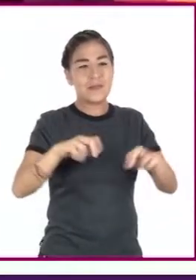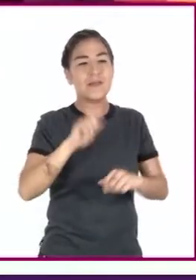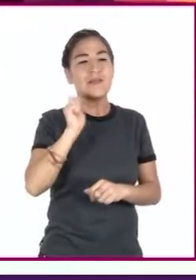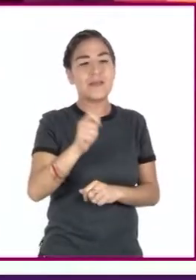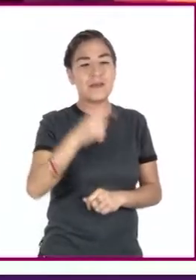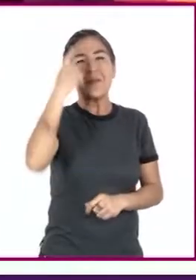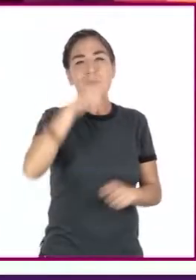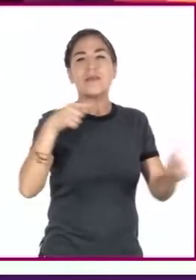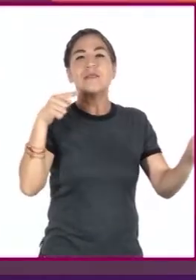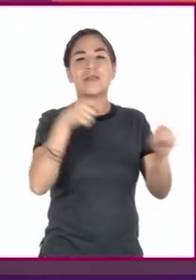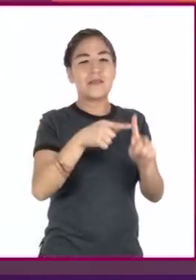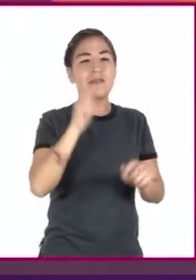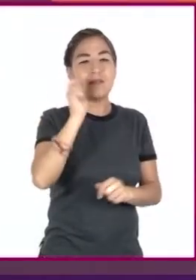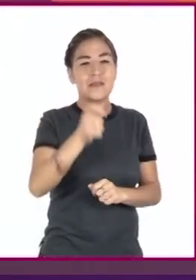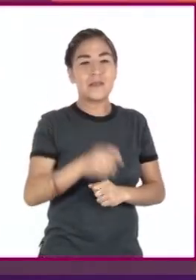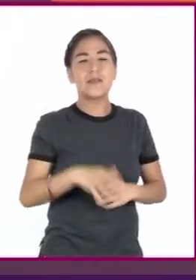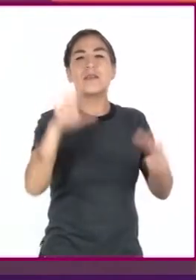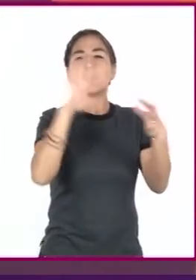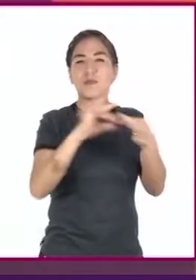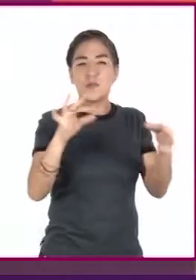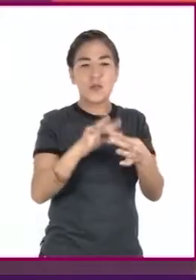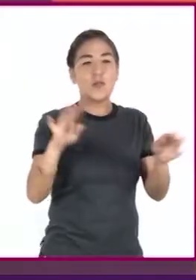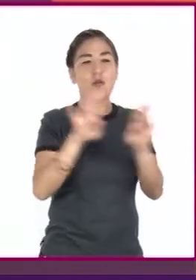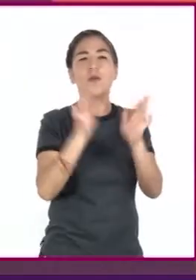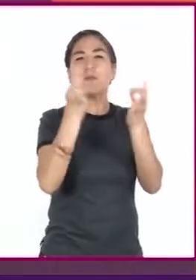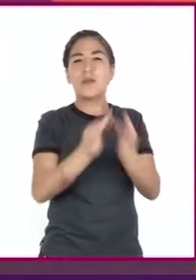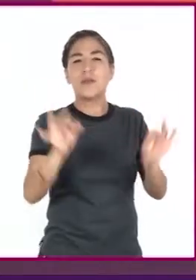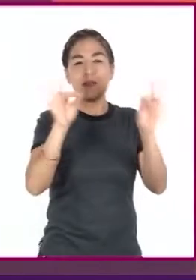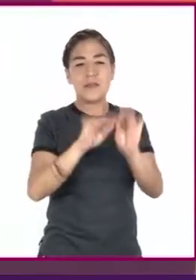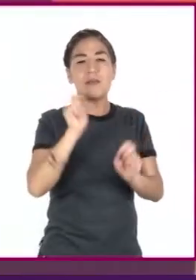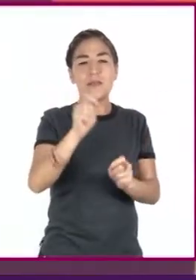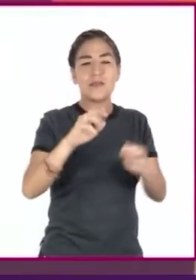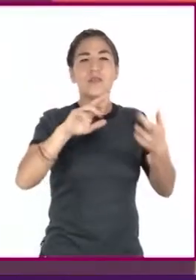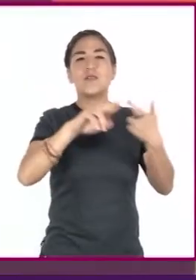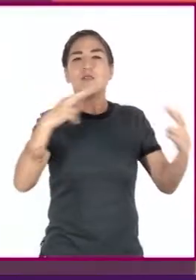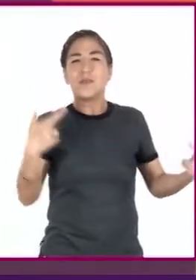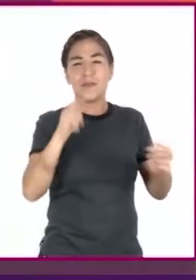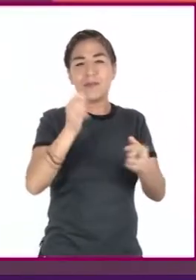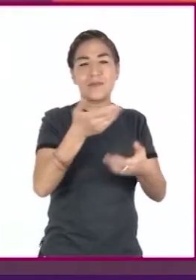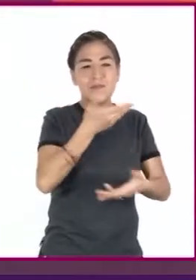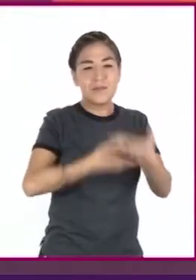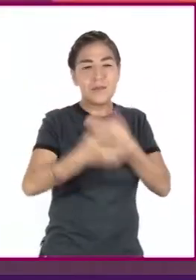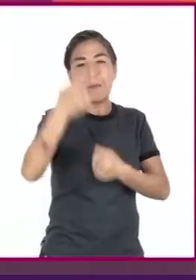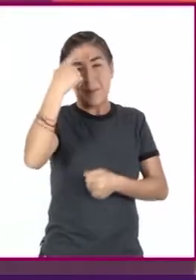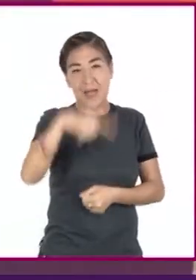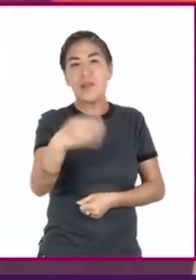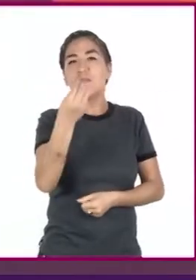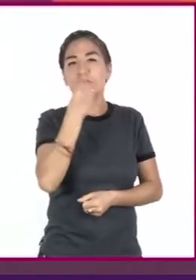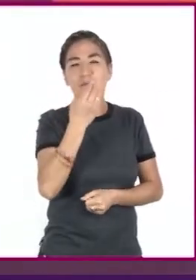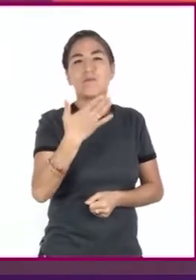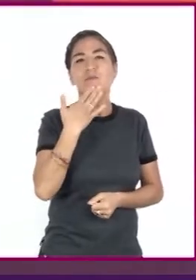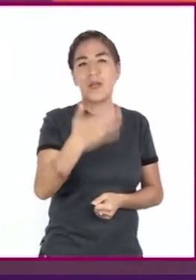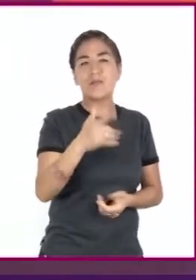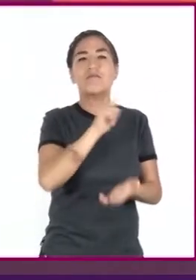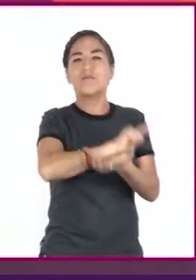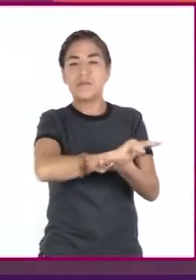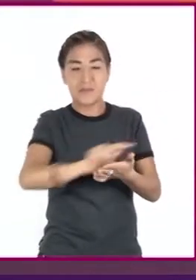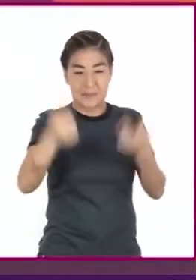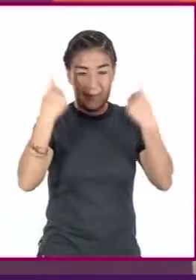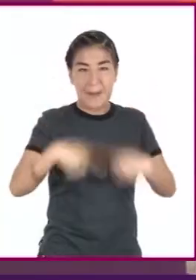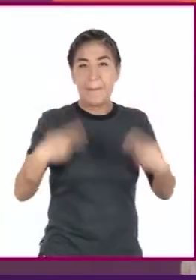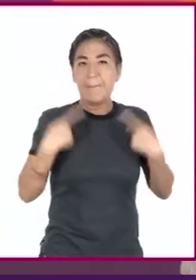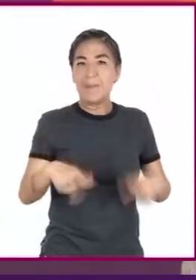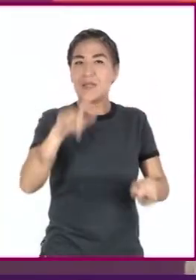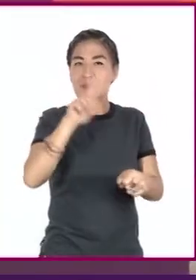como objetivo explicar la importancia de la relación que tiene la alimentación, los hábitos de higiene personal